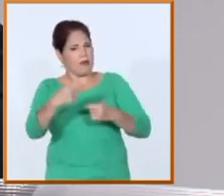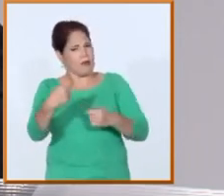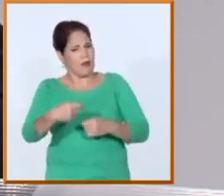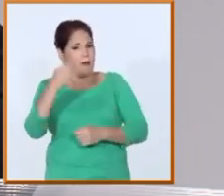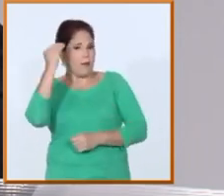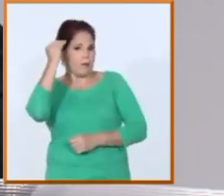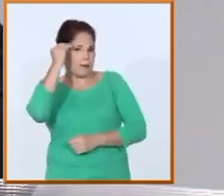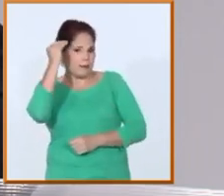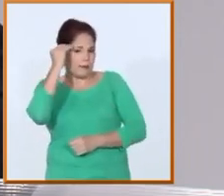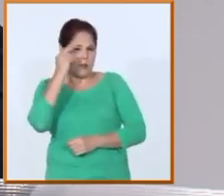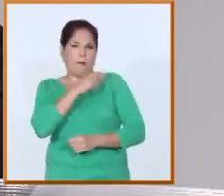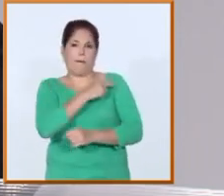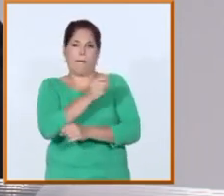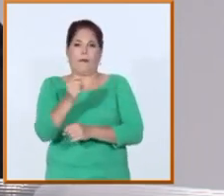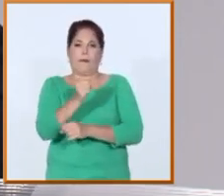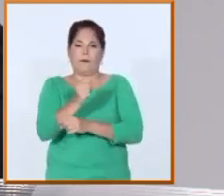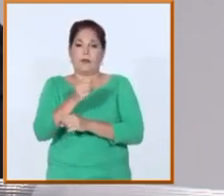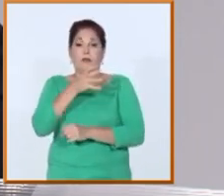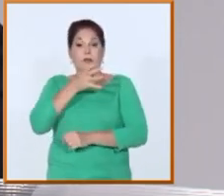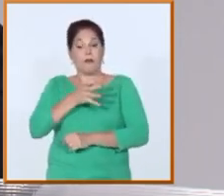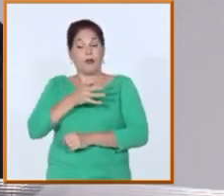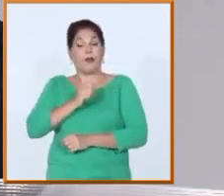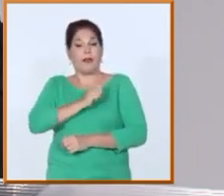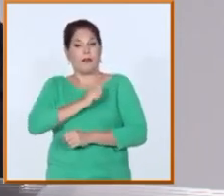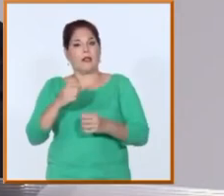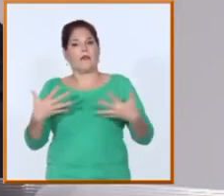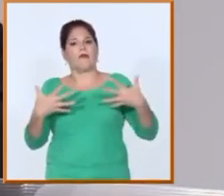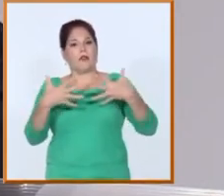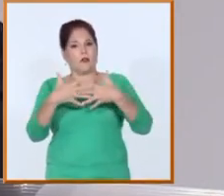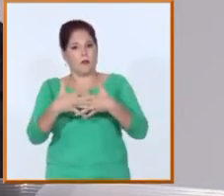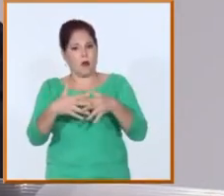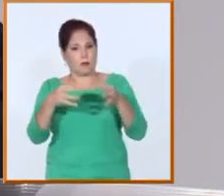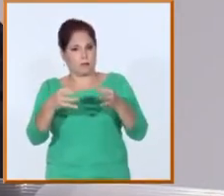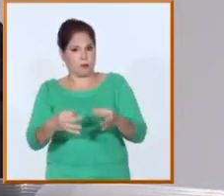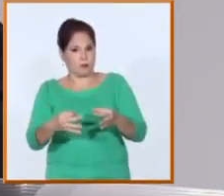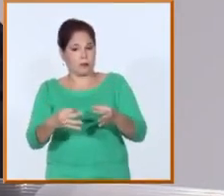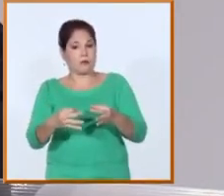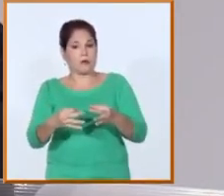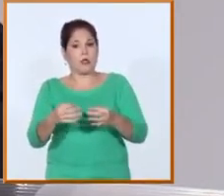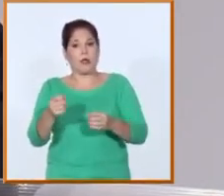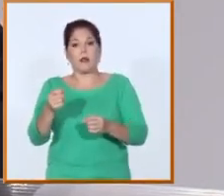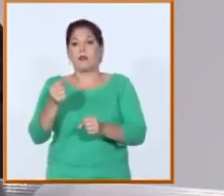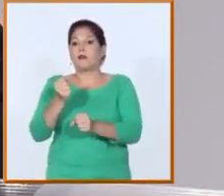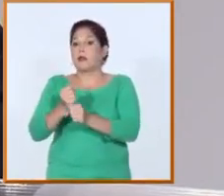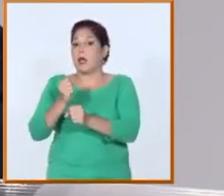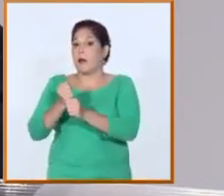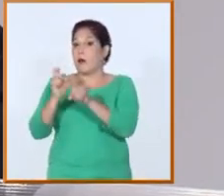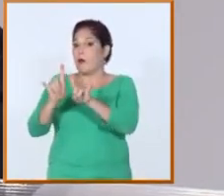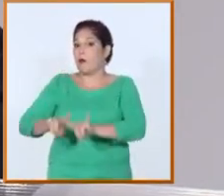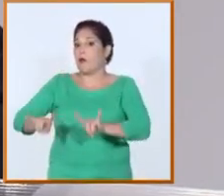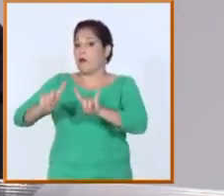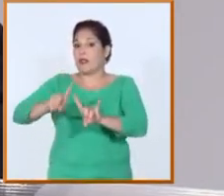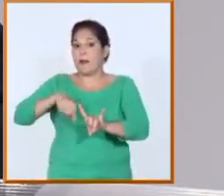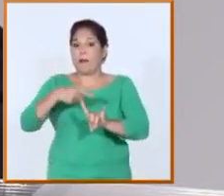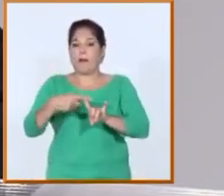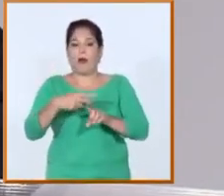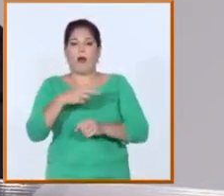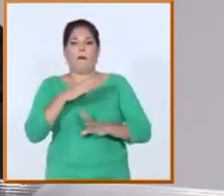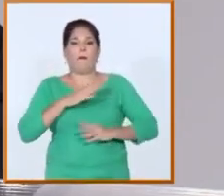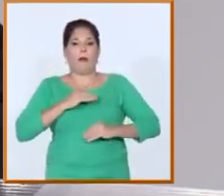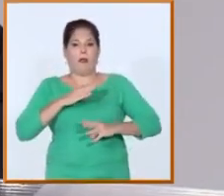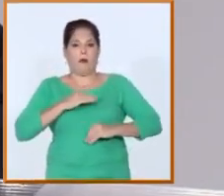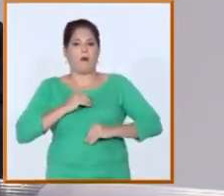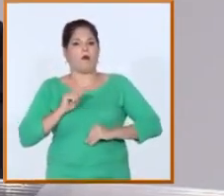preocupación que el comandante siempre tuvo de vincular la formación de la educación superior con las actividades prácticas en las